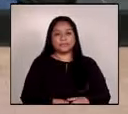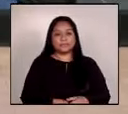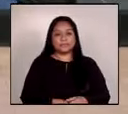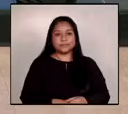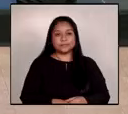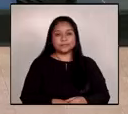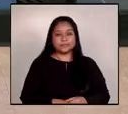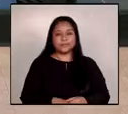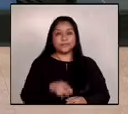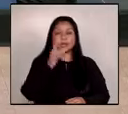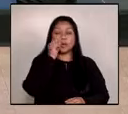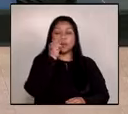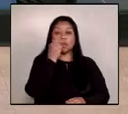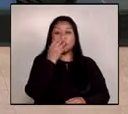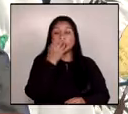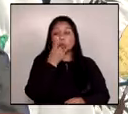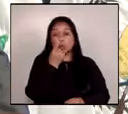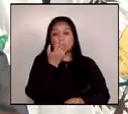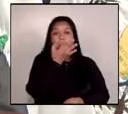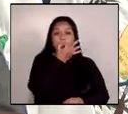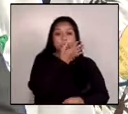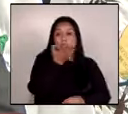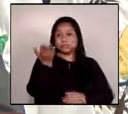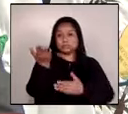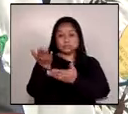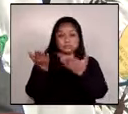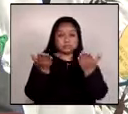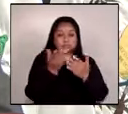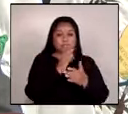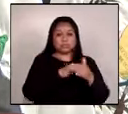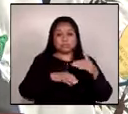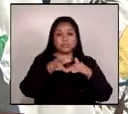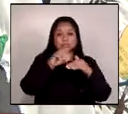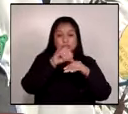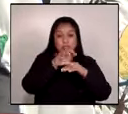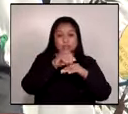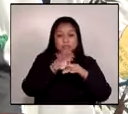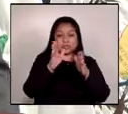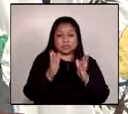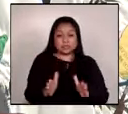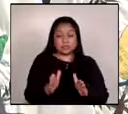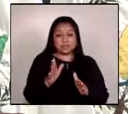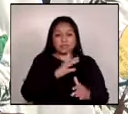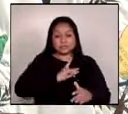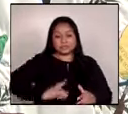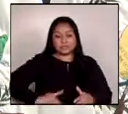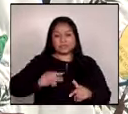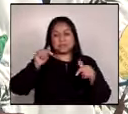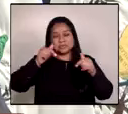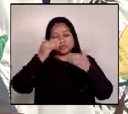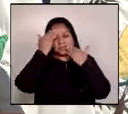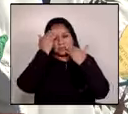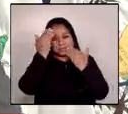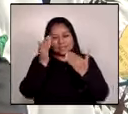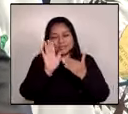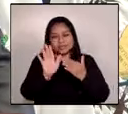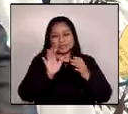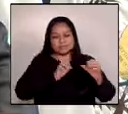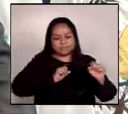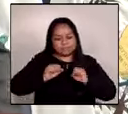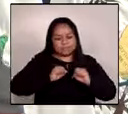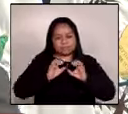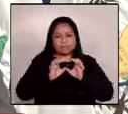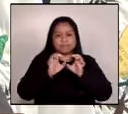Señores y señoras consejeros delegados, desde ya agradecemos sus esfuerzos, su buena